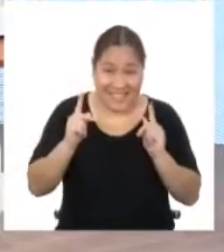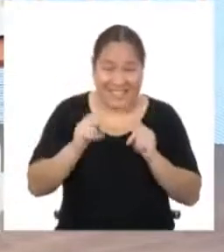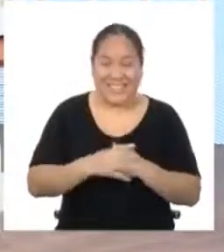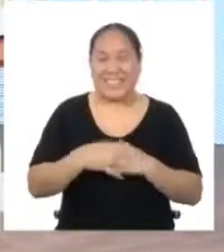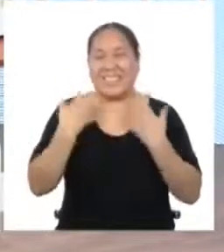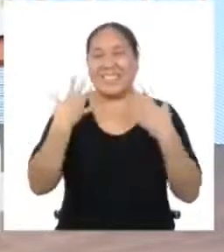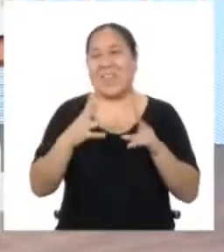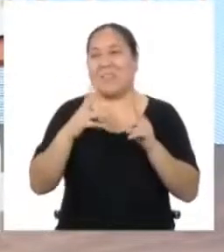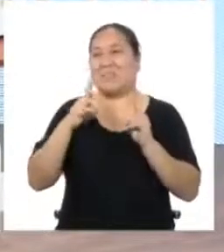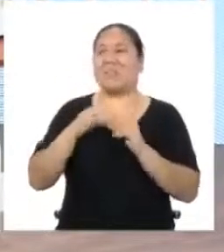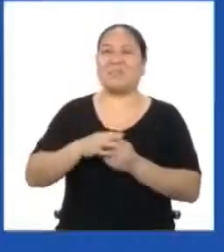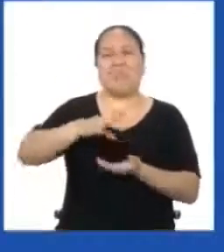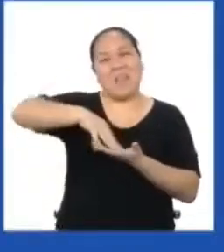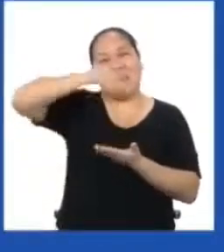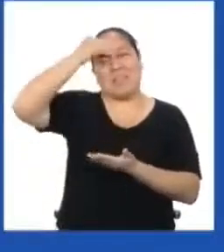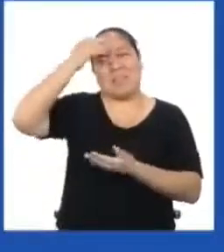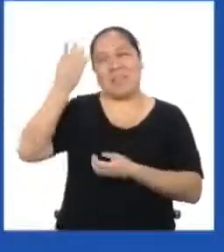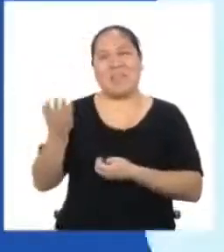Entonces, vamos a aprender